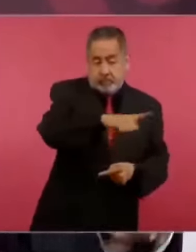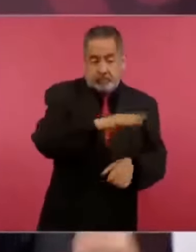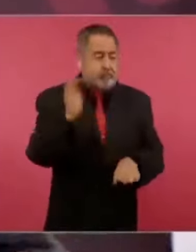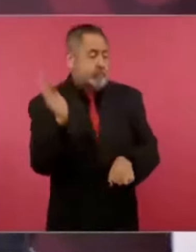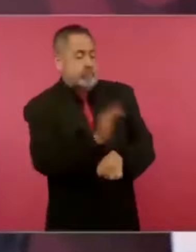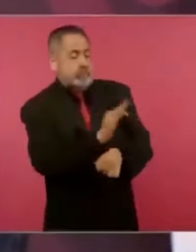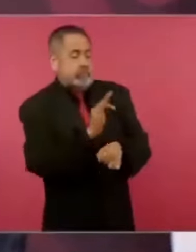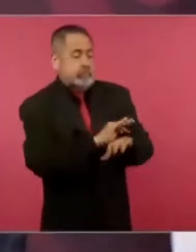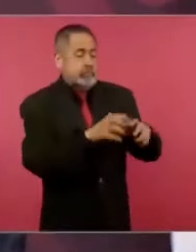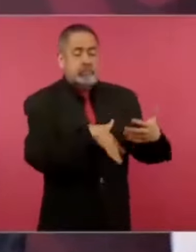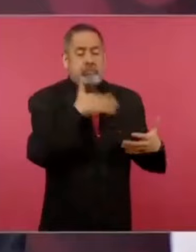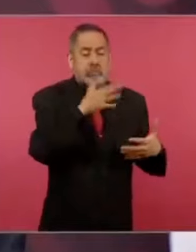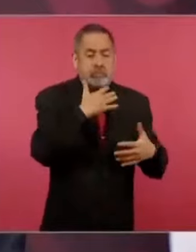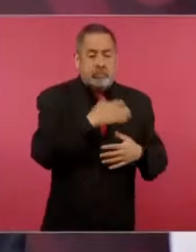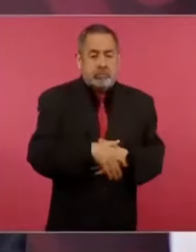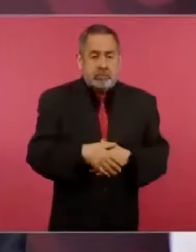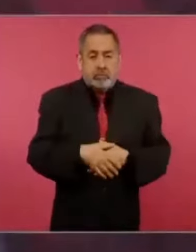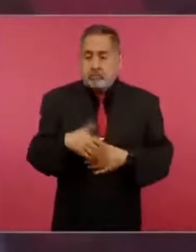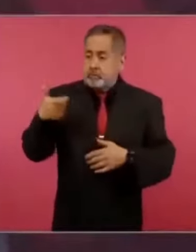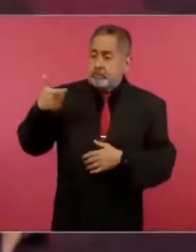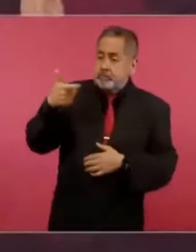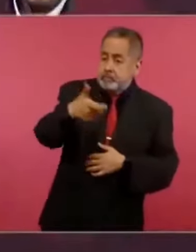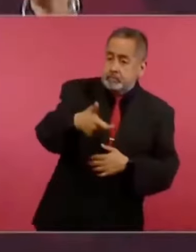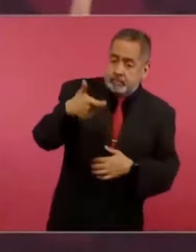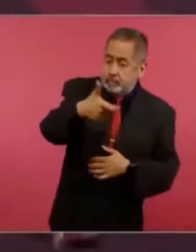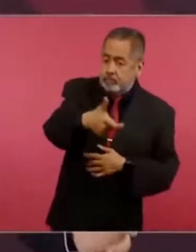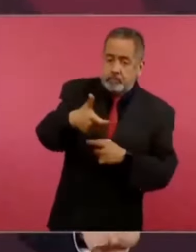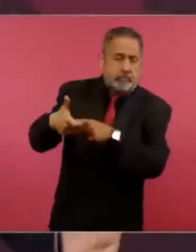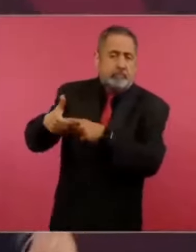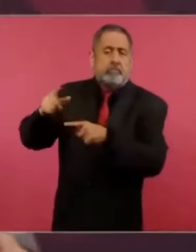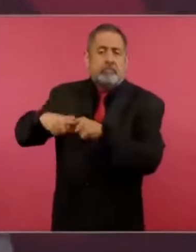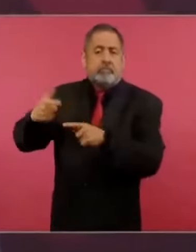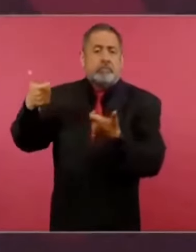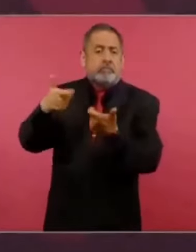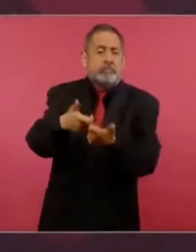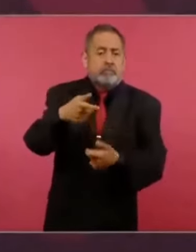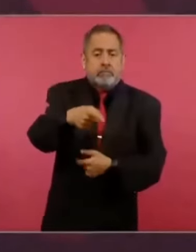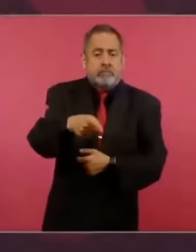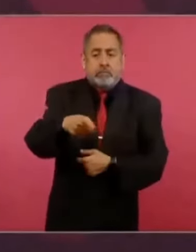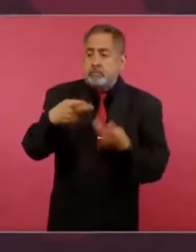el pueblo para proteger la corrupción.